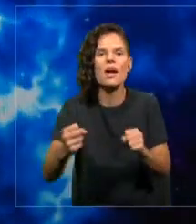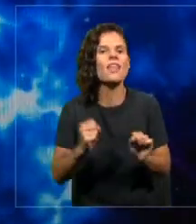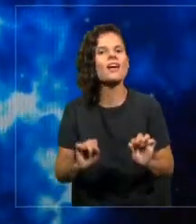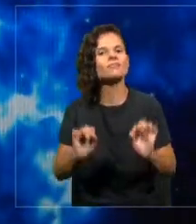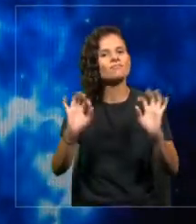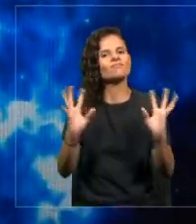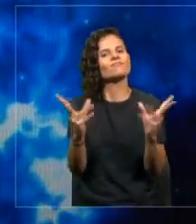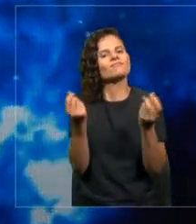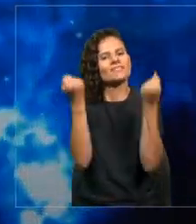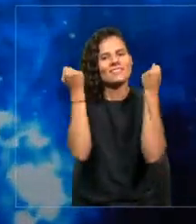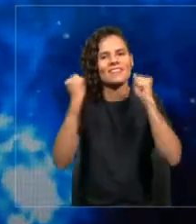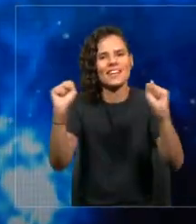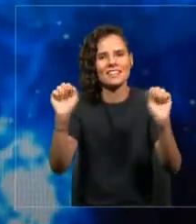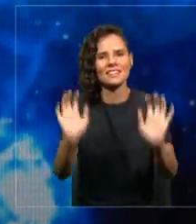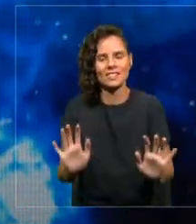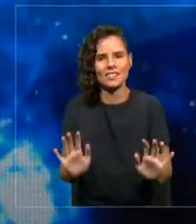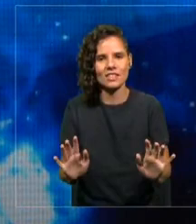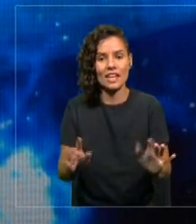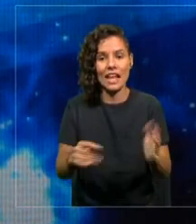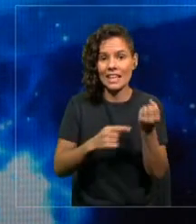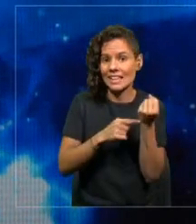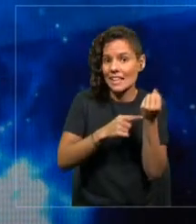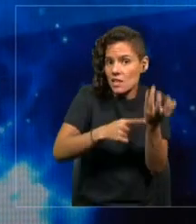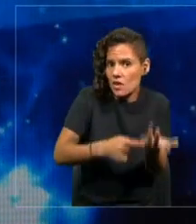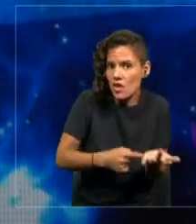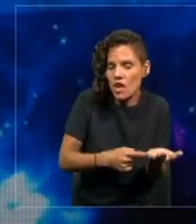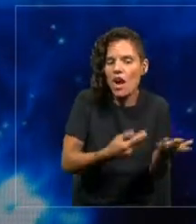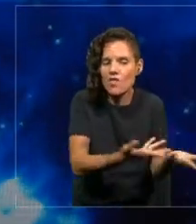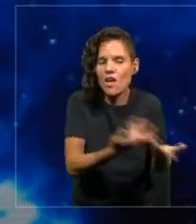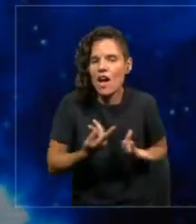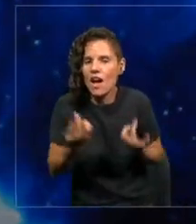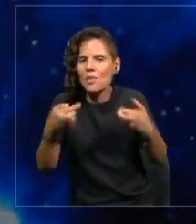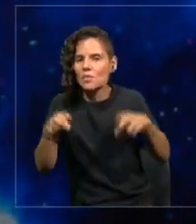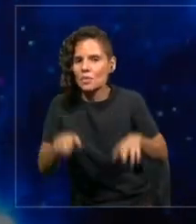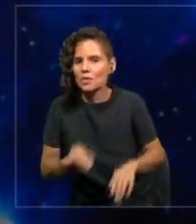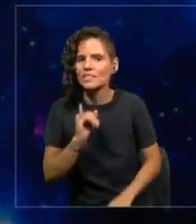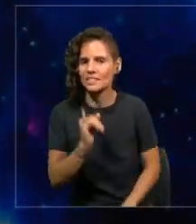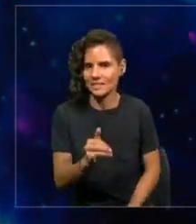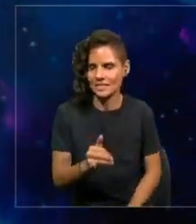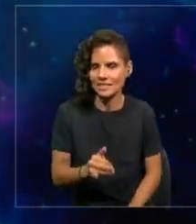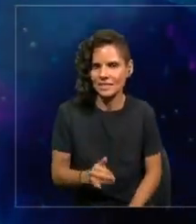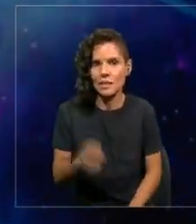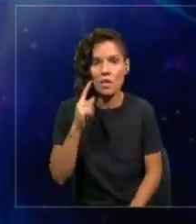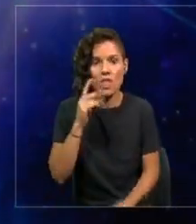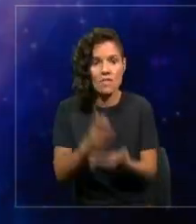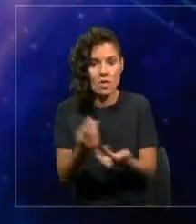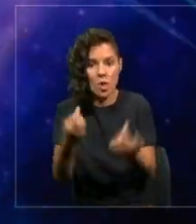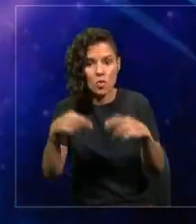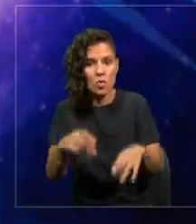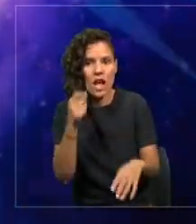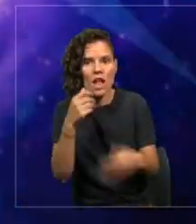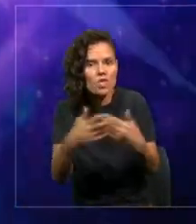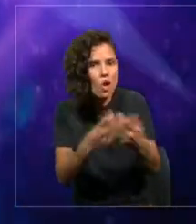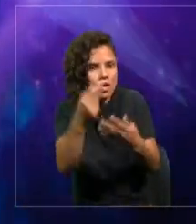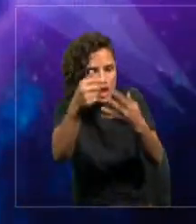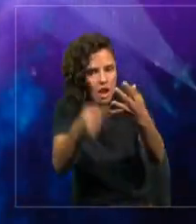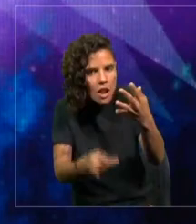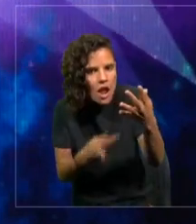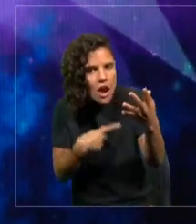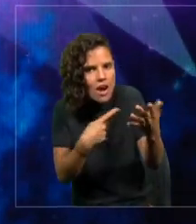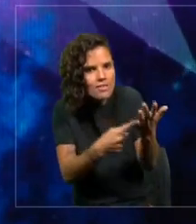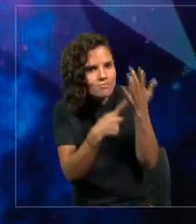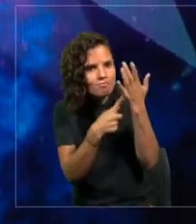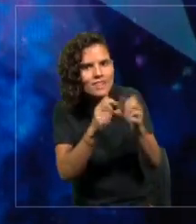La tecnología va a crear oportunidades, pero tenemos que ver esas oportunidades porque si no